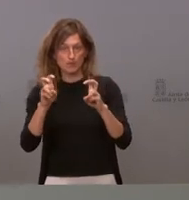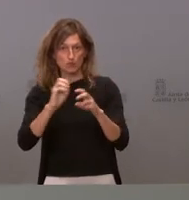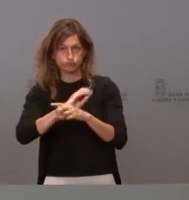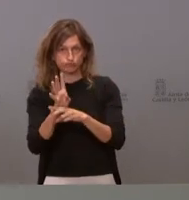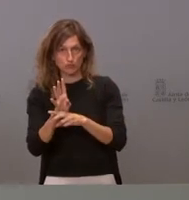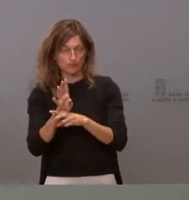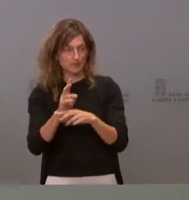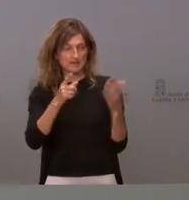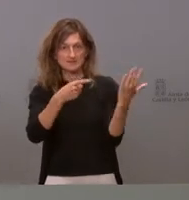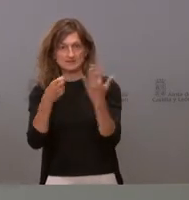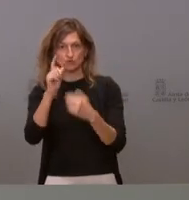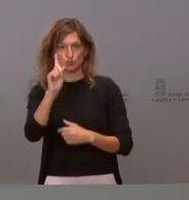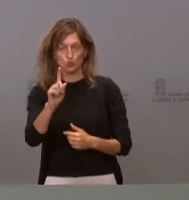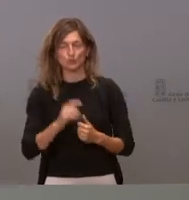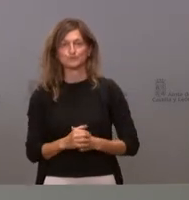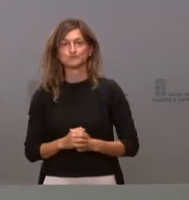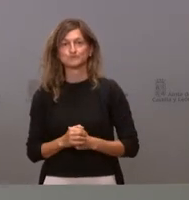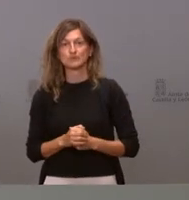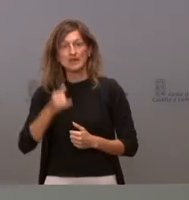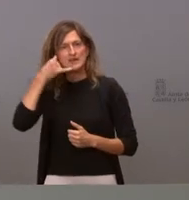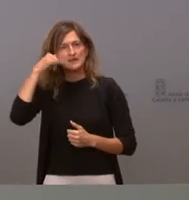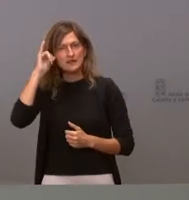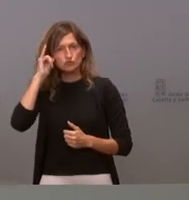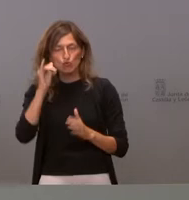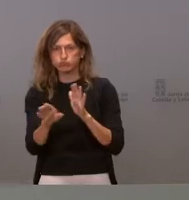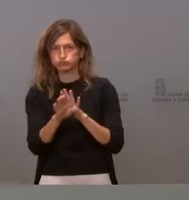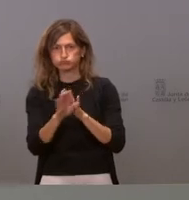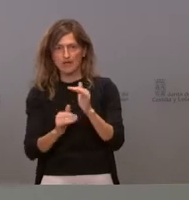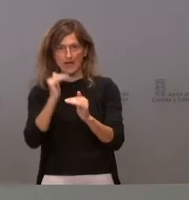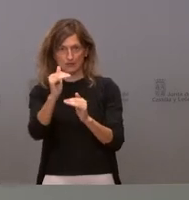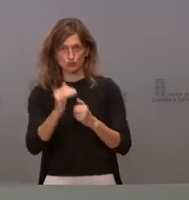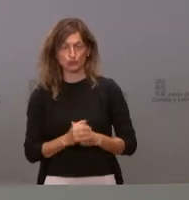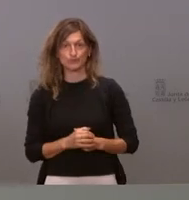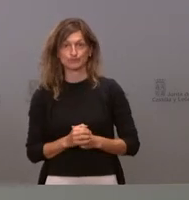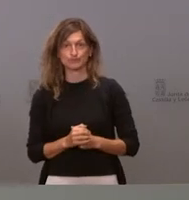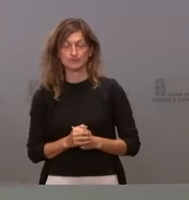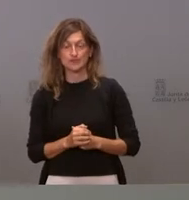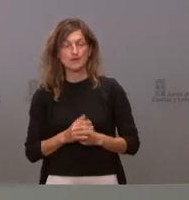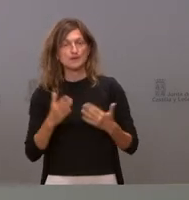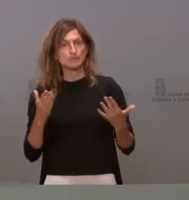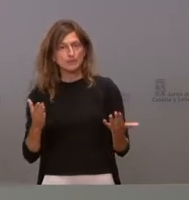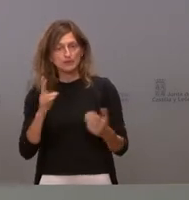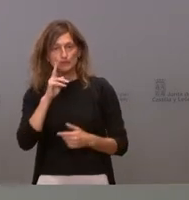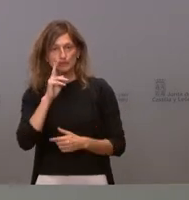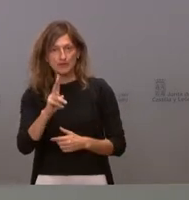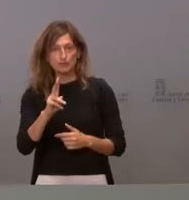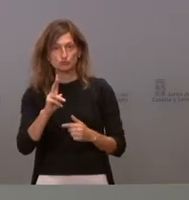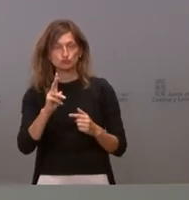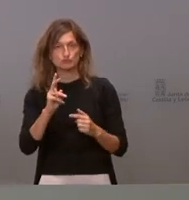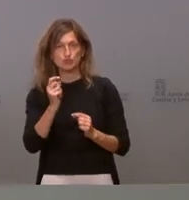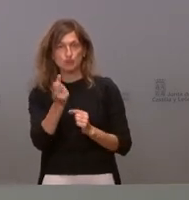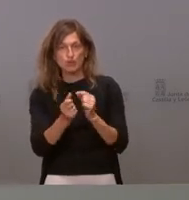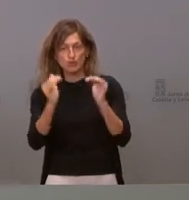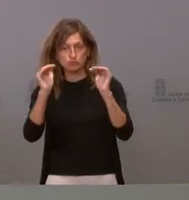teniendo una situación en la que el riesgo sigue siendo muy alto. Afortunadamente, se sigue produciendo el descenso